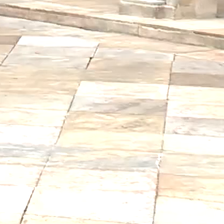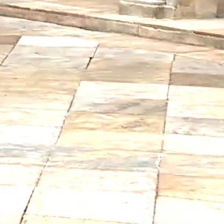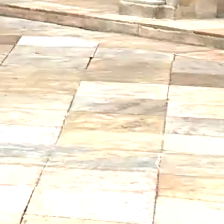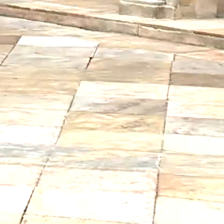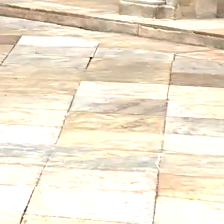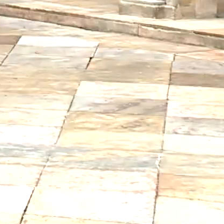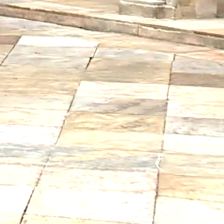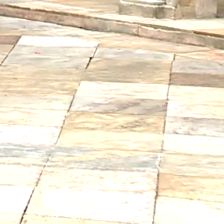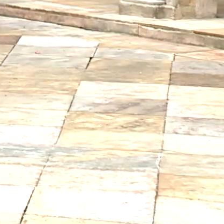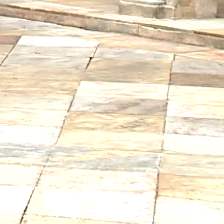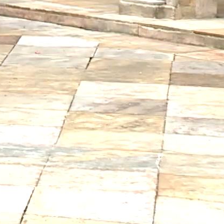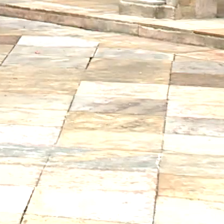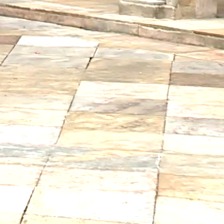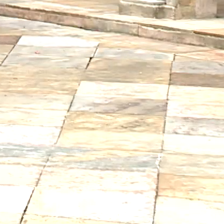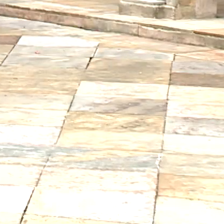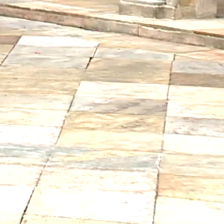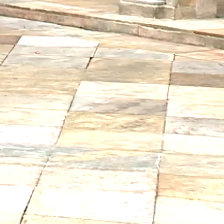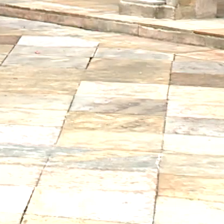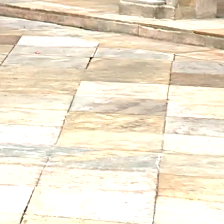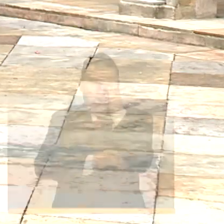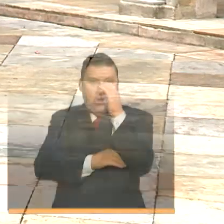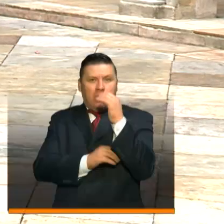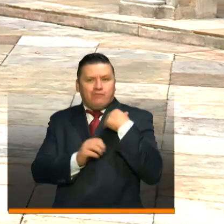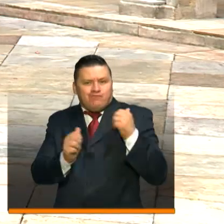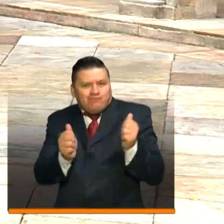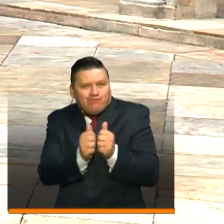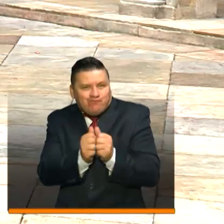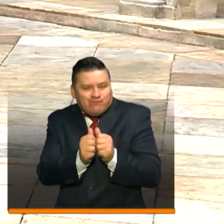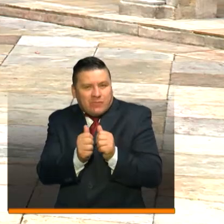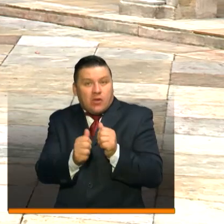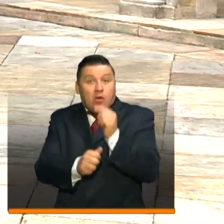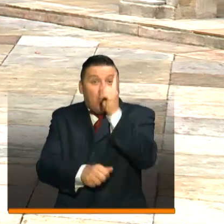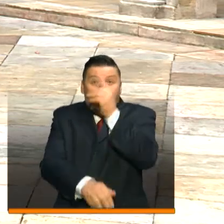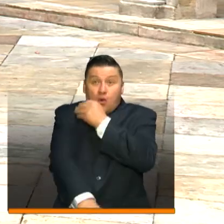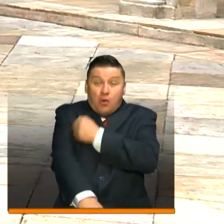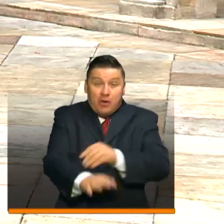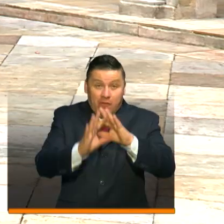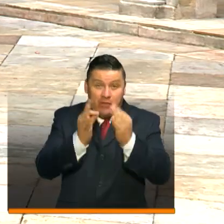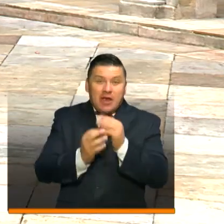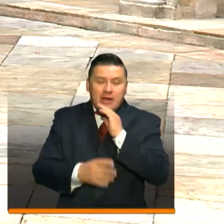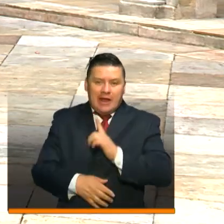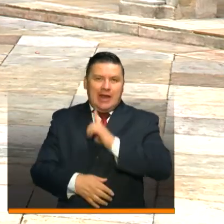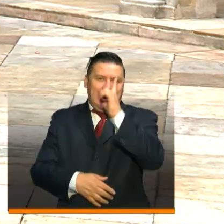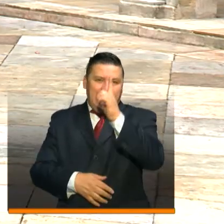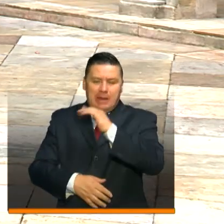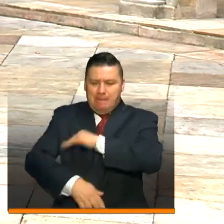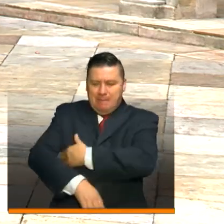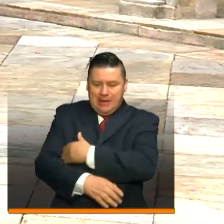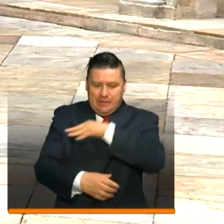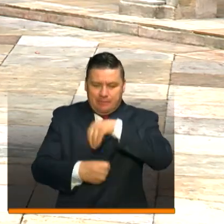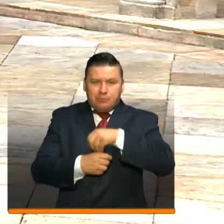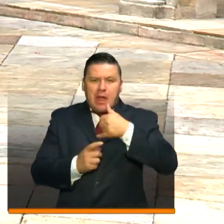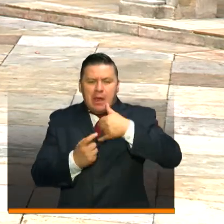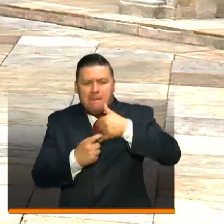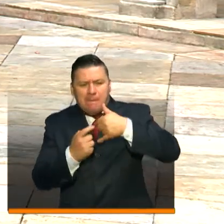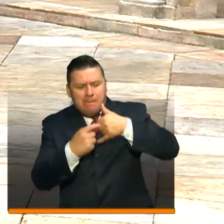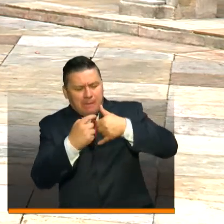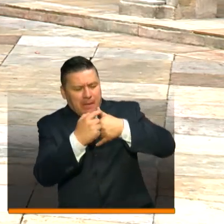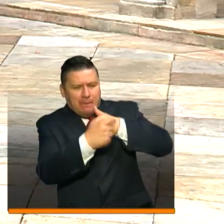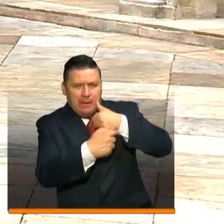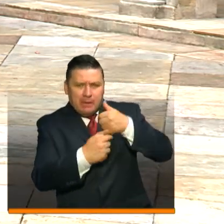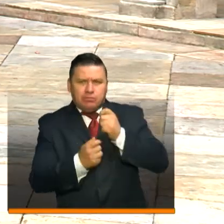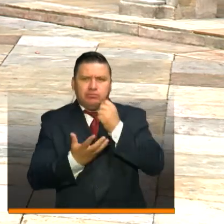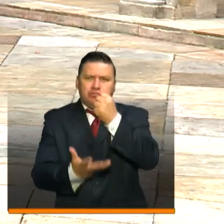La campaña Colombia está contigo. millón de familias liderada por el Ministerio del Interior ya recorre todo el país